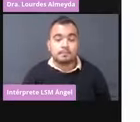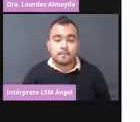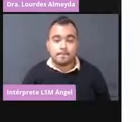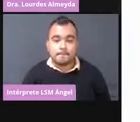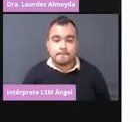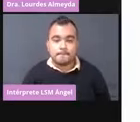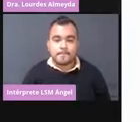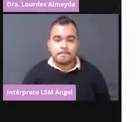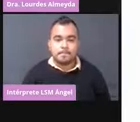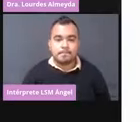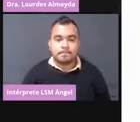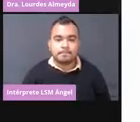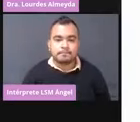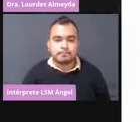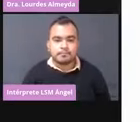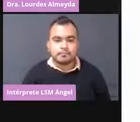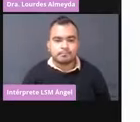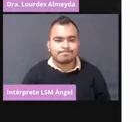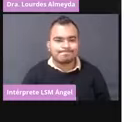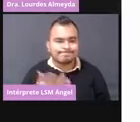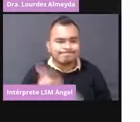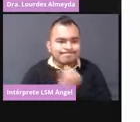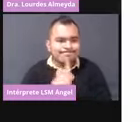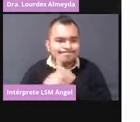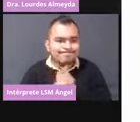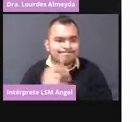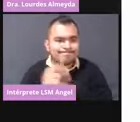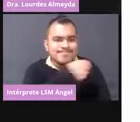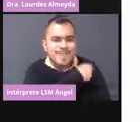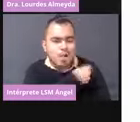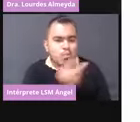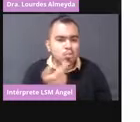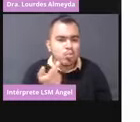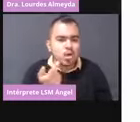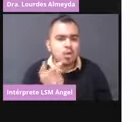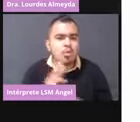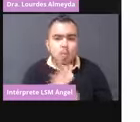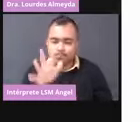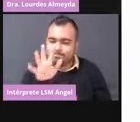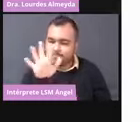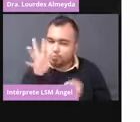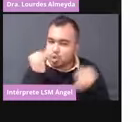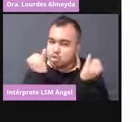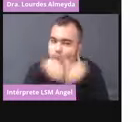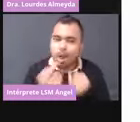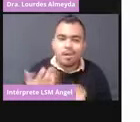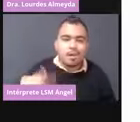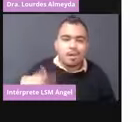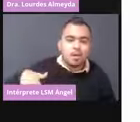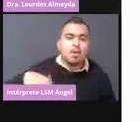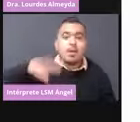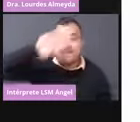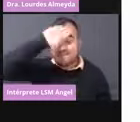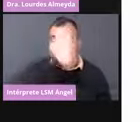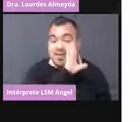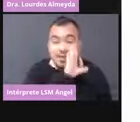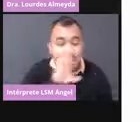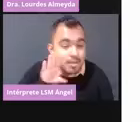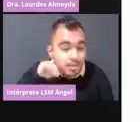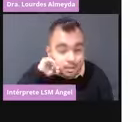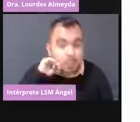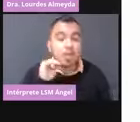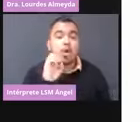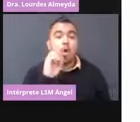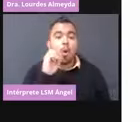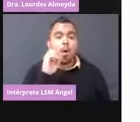Las contraindicaciones, más o menos todas también son iguales. Fiebre, antecedentes de reacciones alérgicas